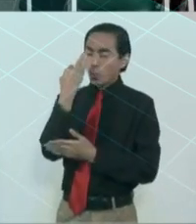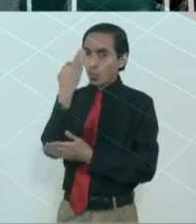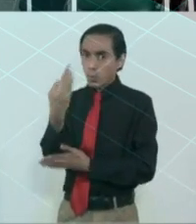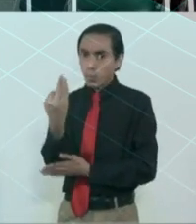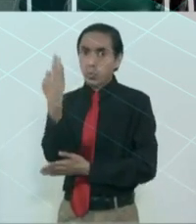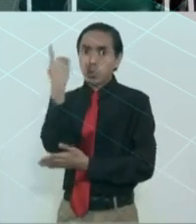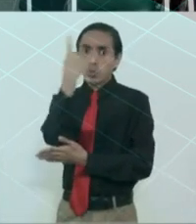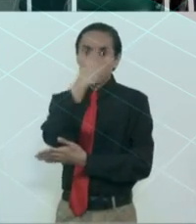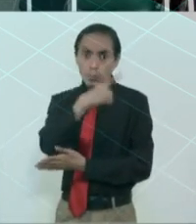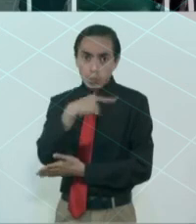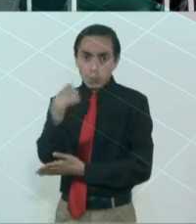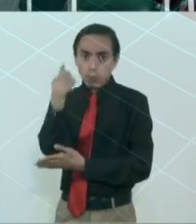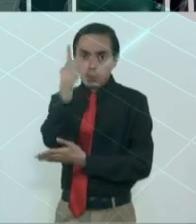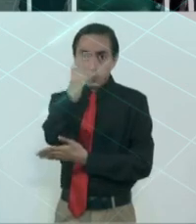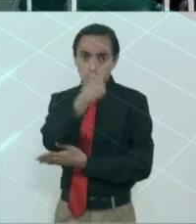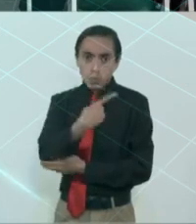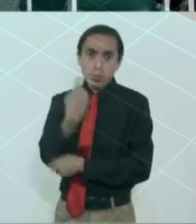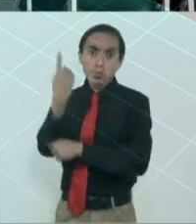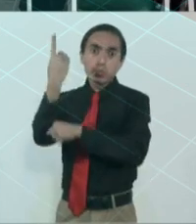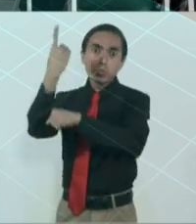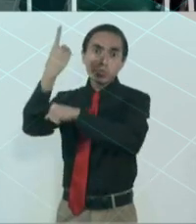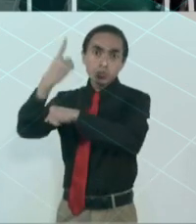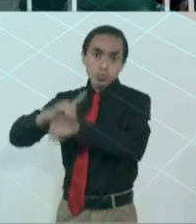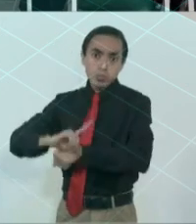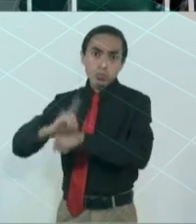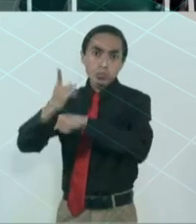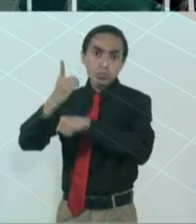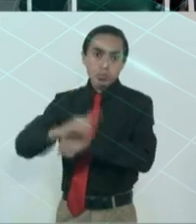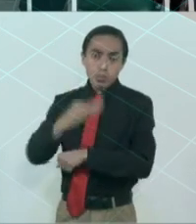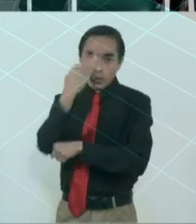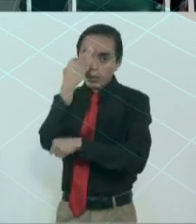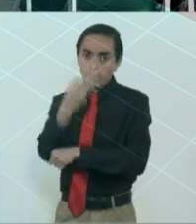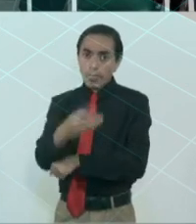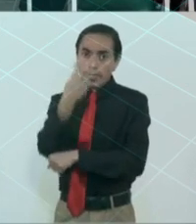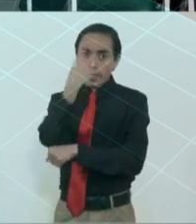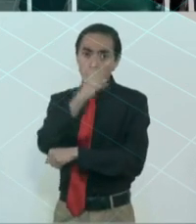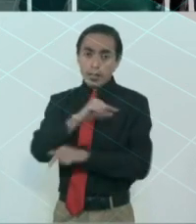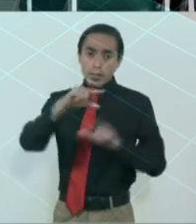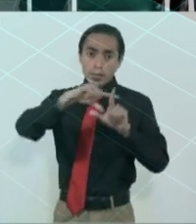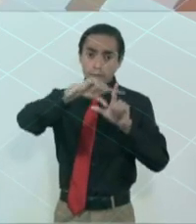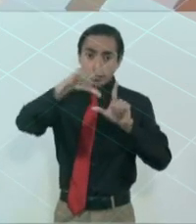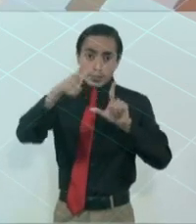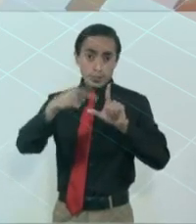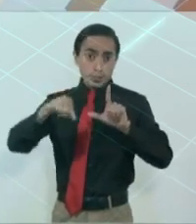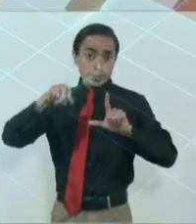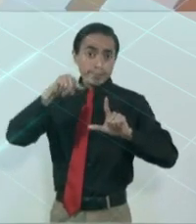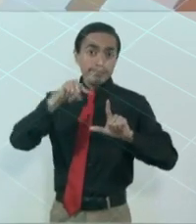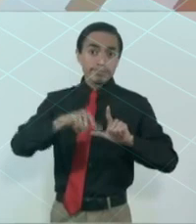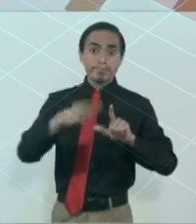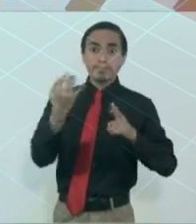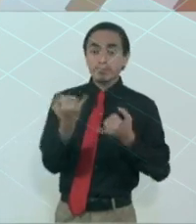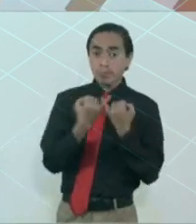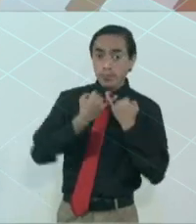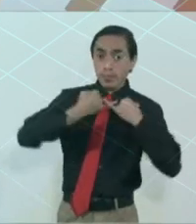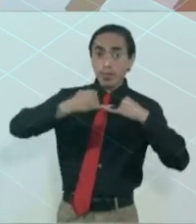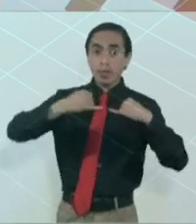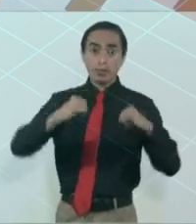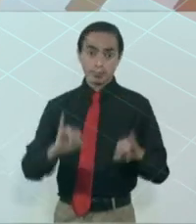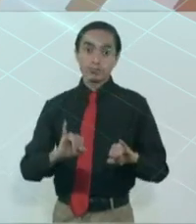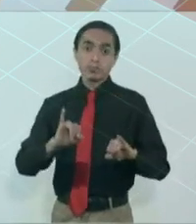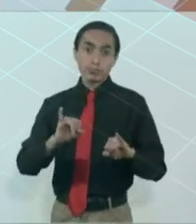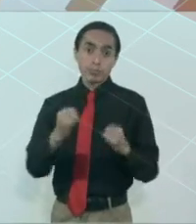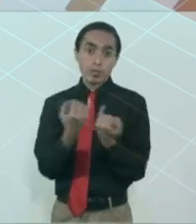días y años en la construcción de un proyecto de país independiente, no sujeto a